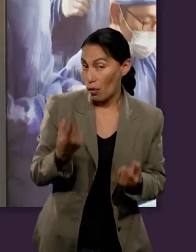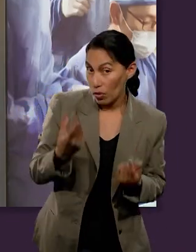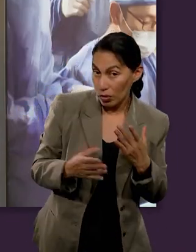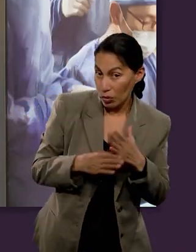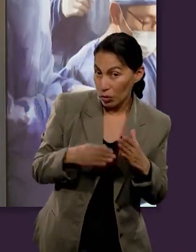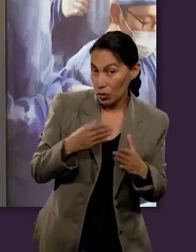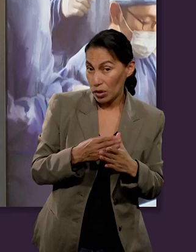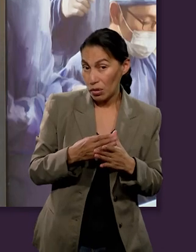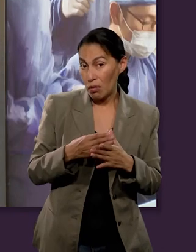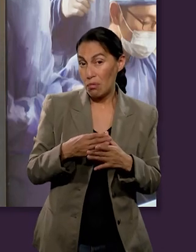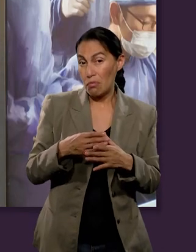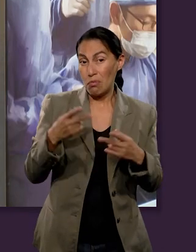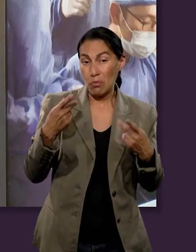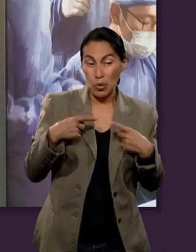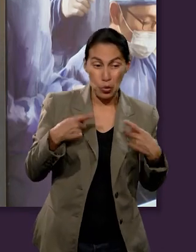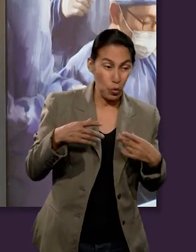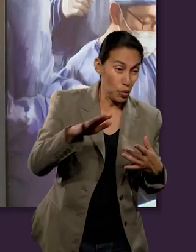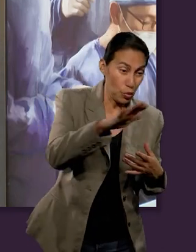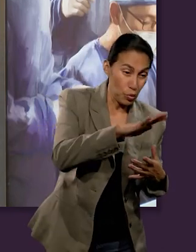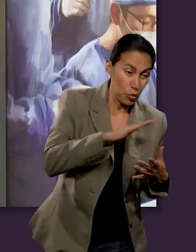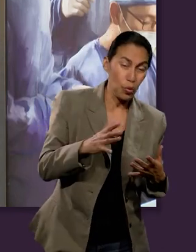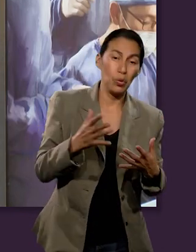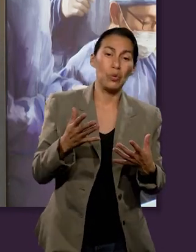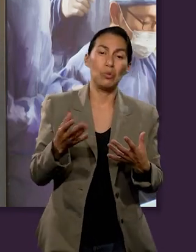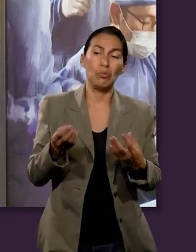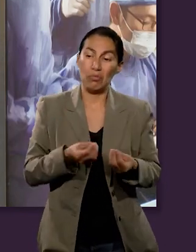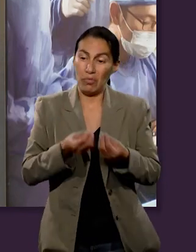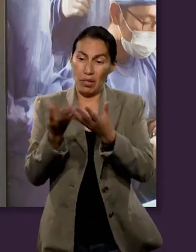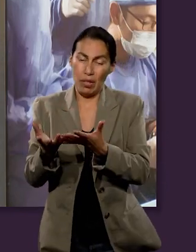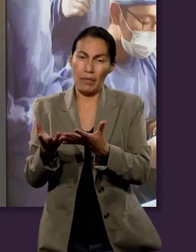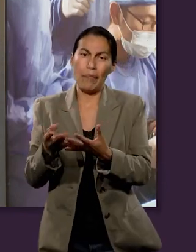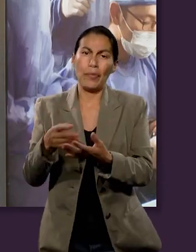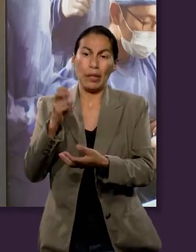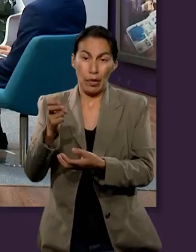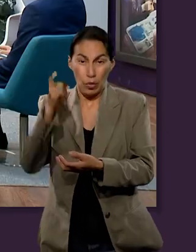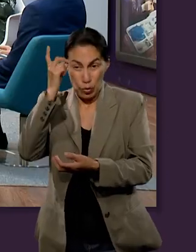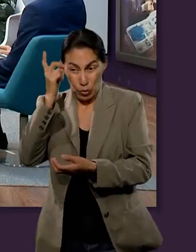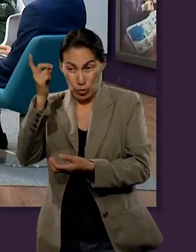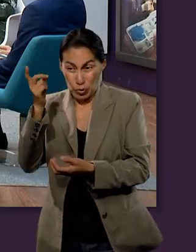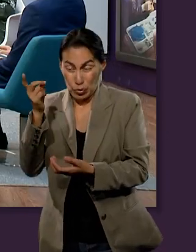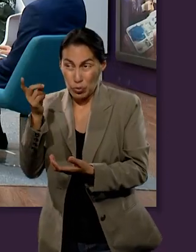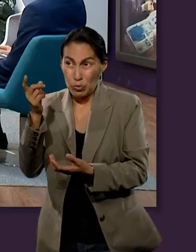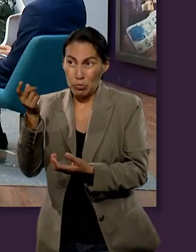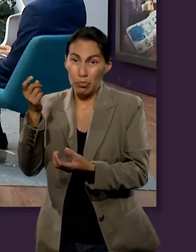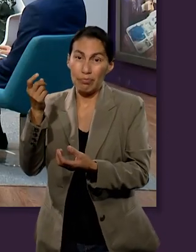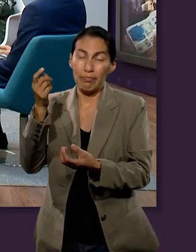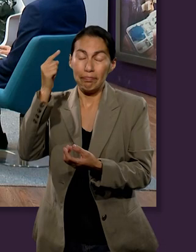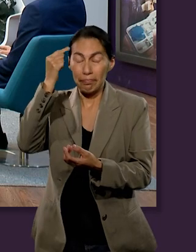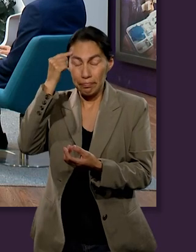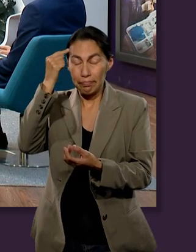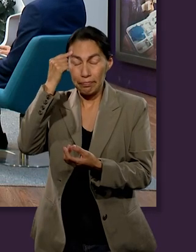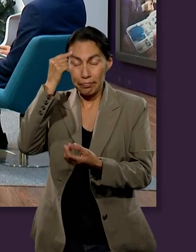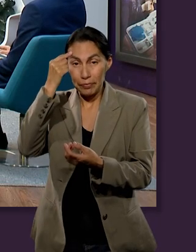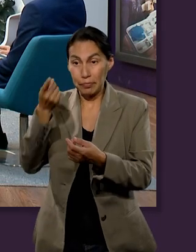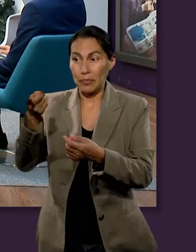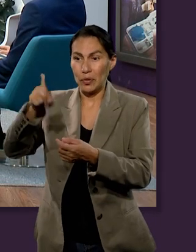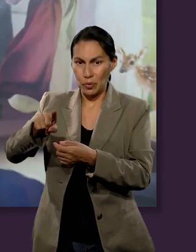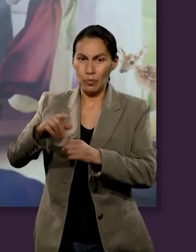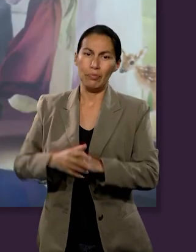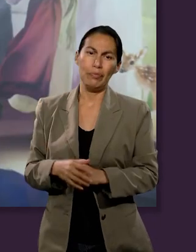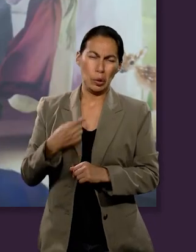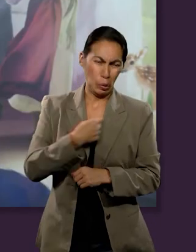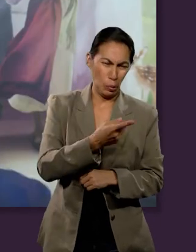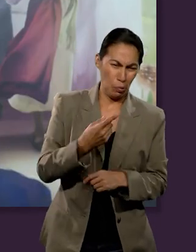dirigentes o no se puso por personas, sino que fue un sistema que Dios nos indicó y se destina a ciertos